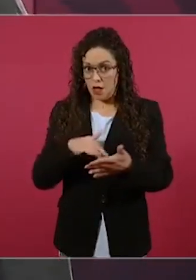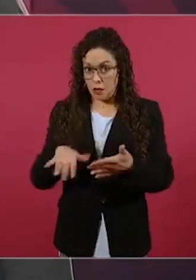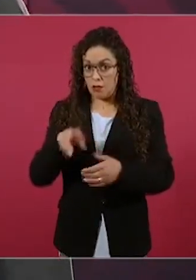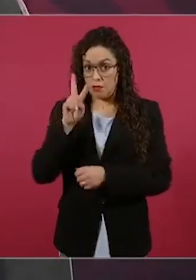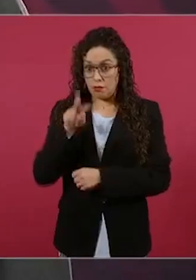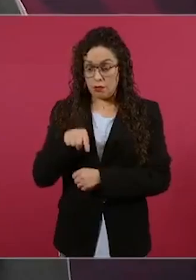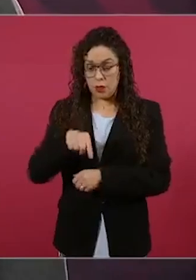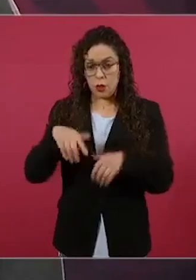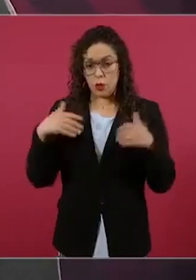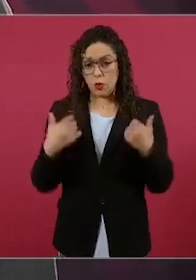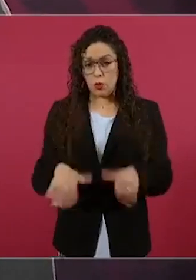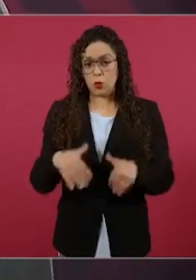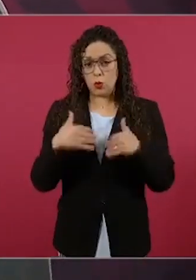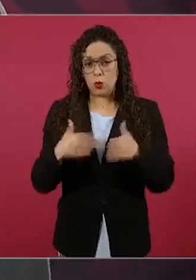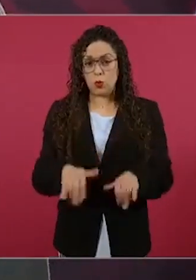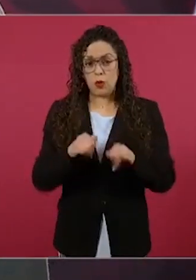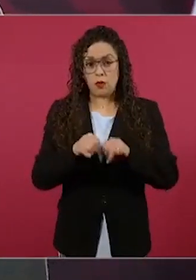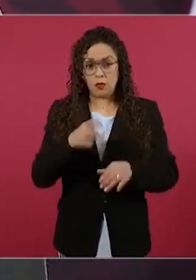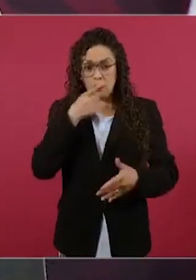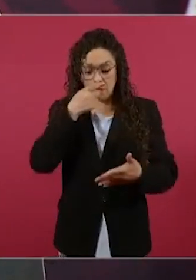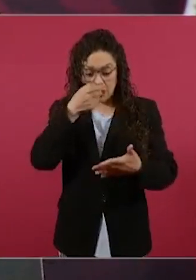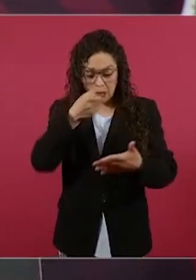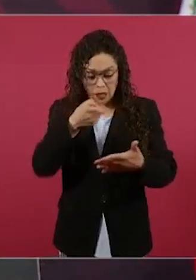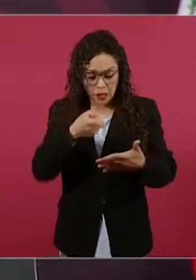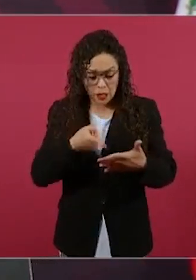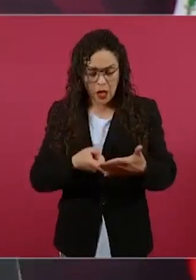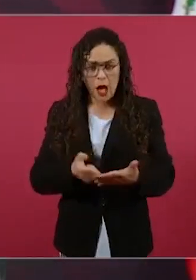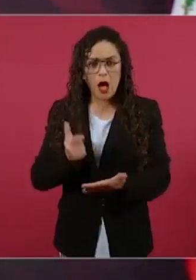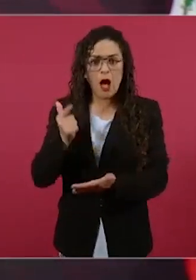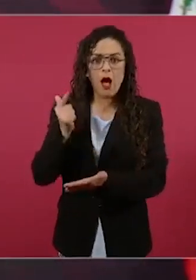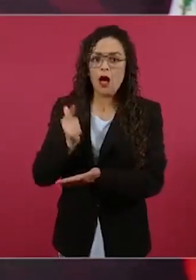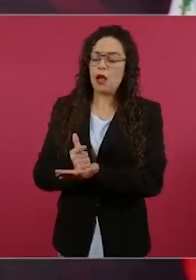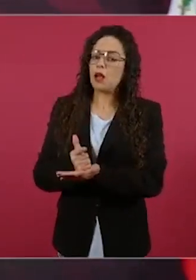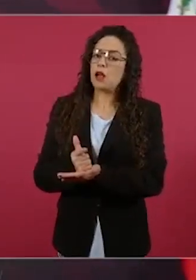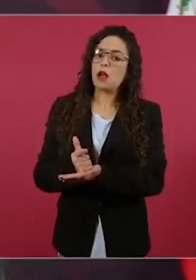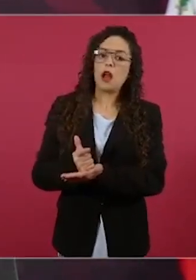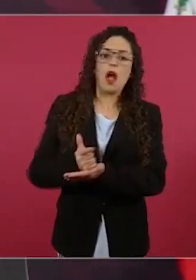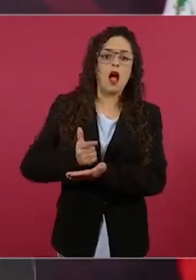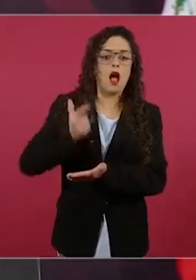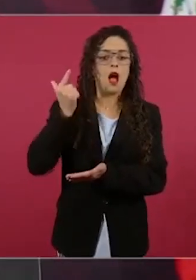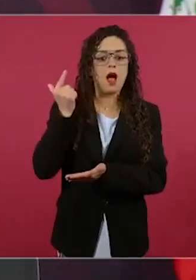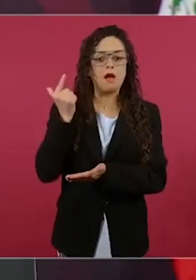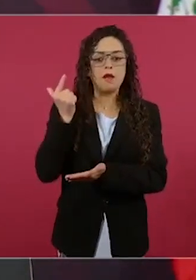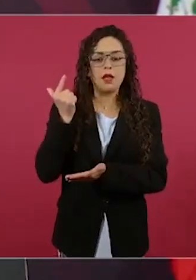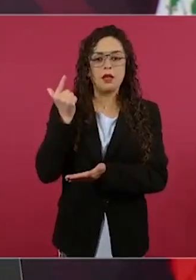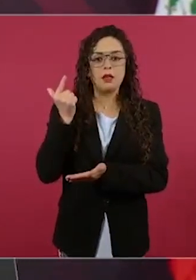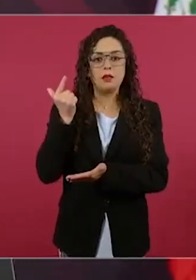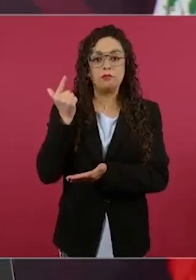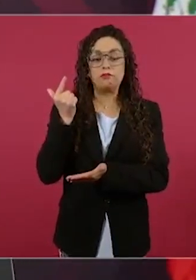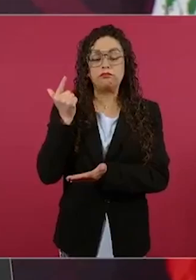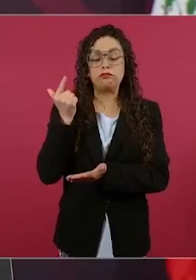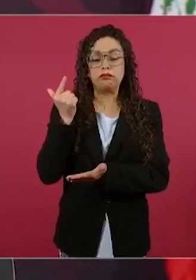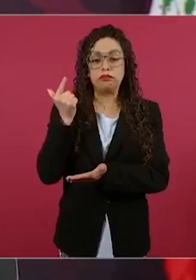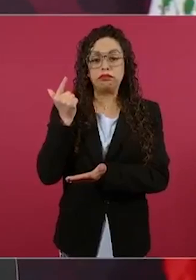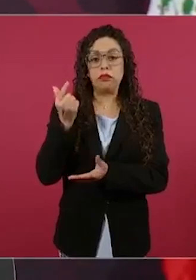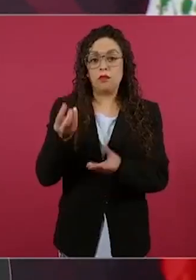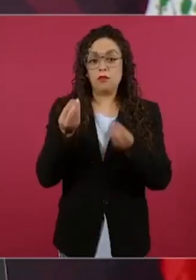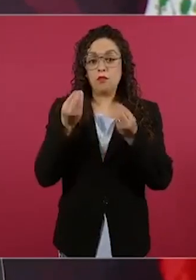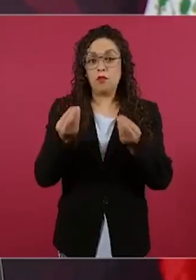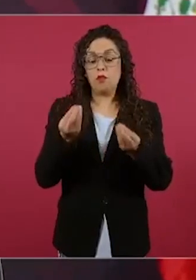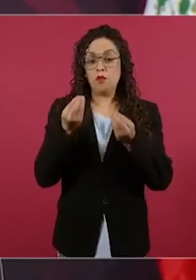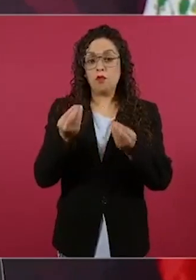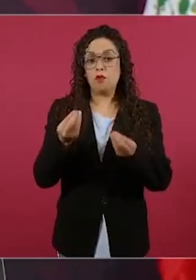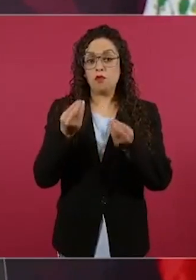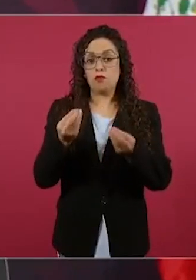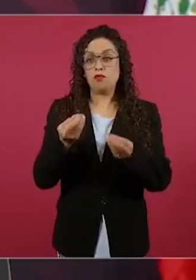todo el sustento de las acusaciones que se le hacen a